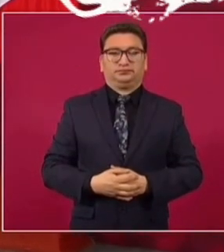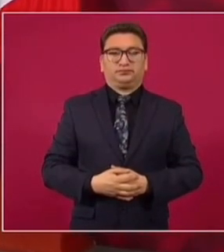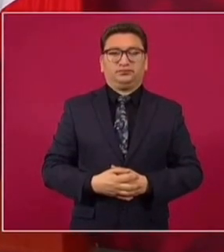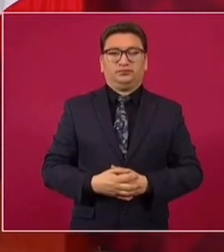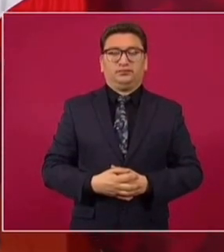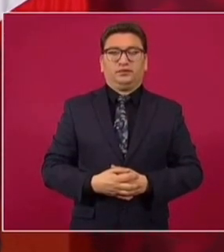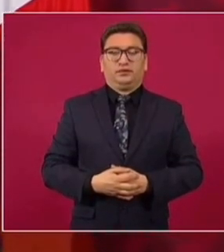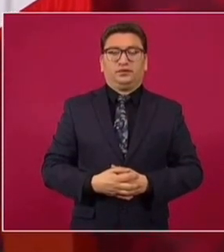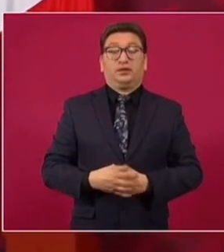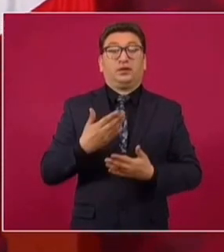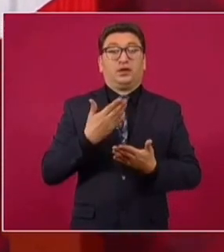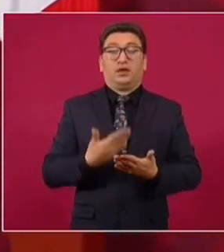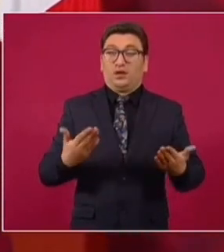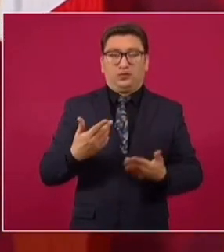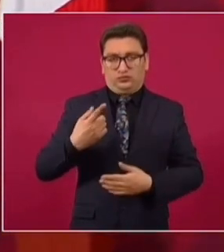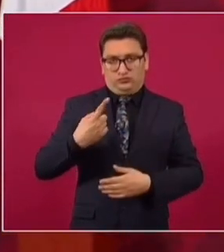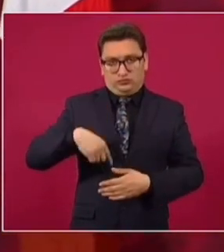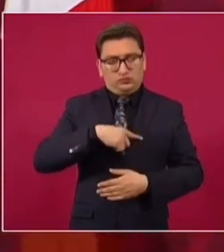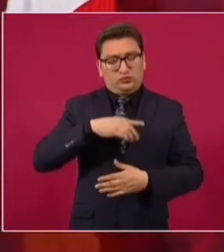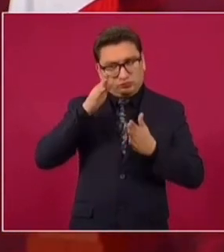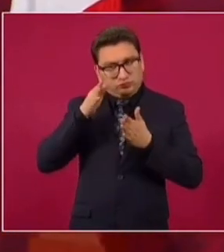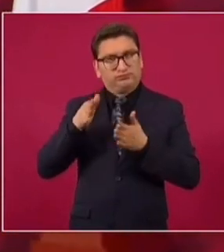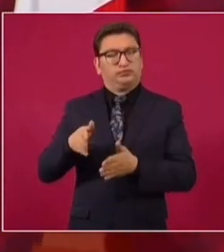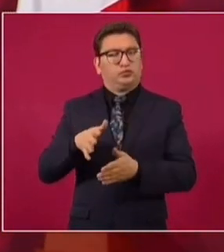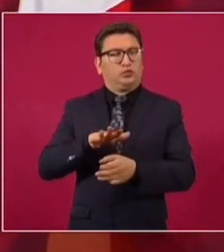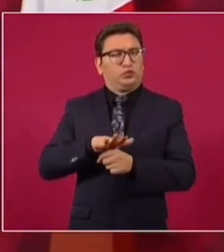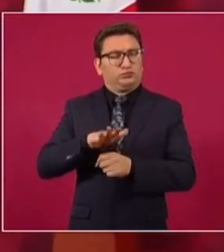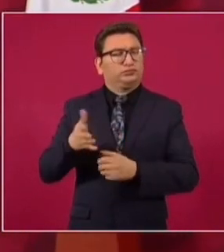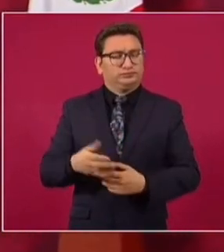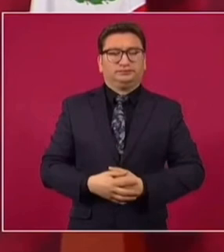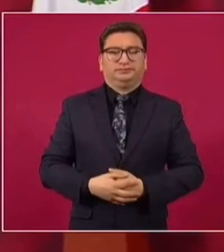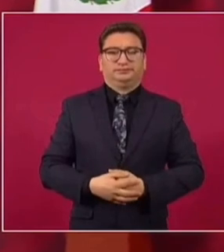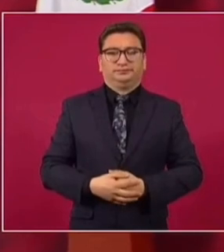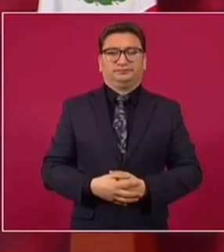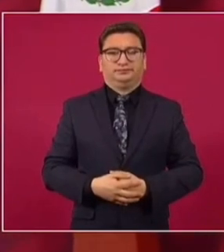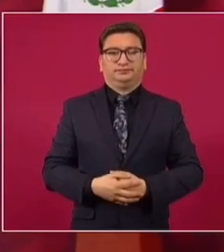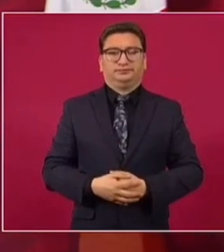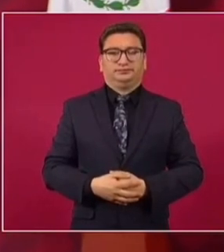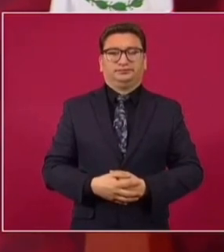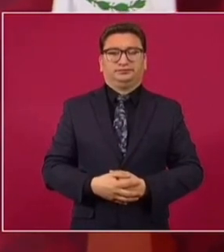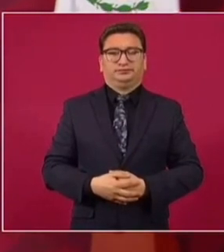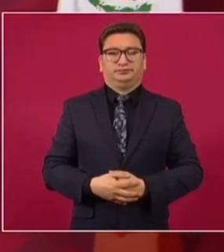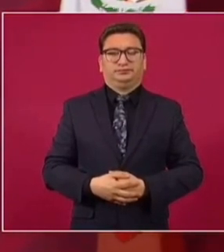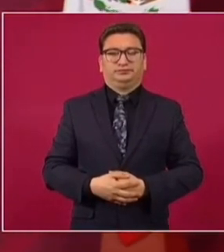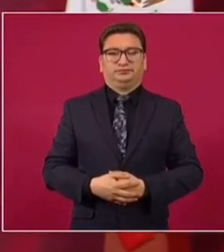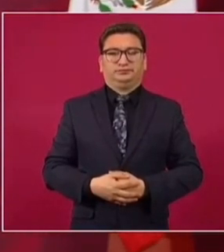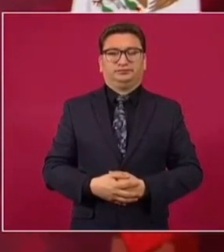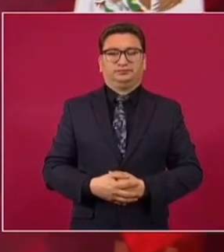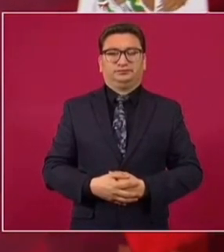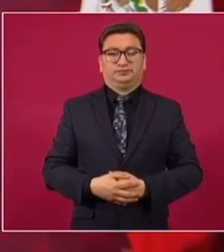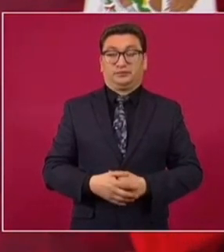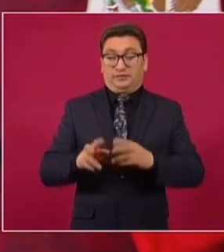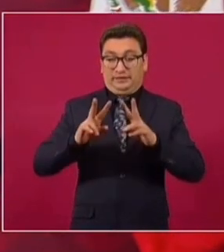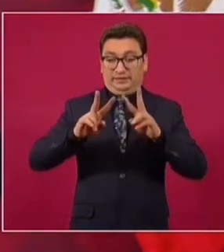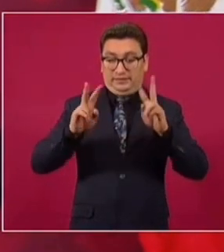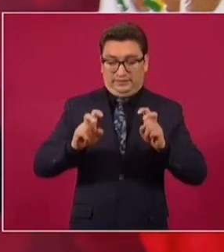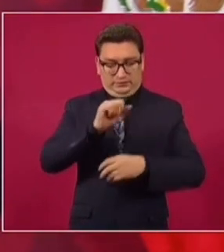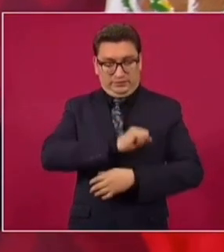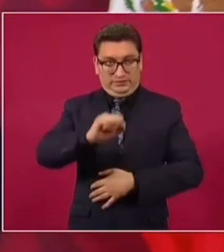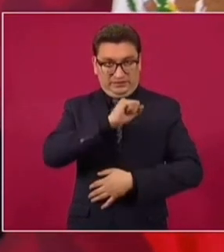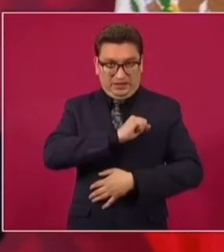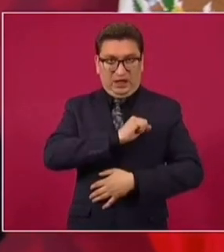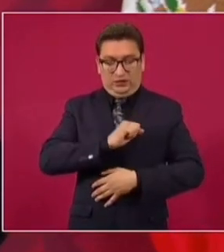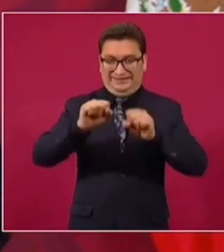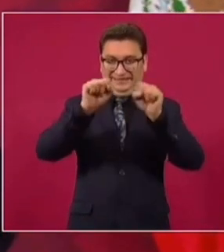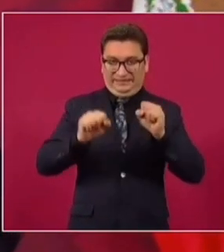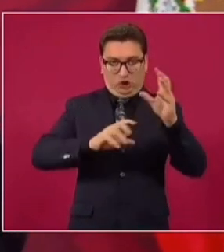Ahora nos estamos metiendo a fondo para mejorar todo el sistema de salud pública. Es